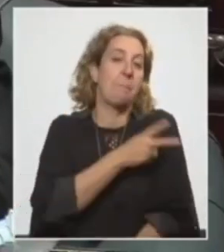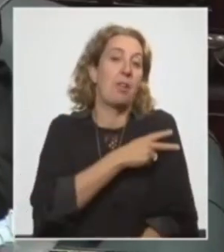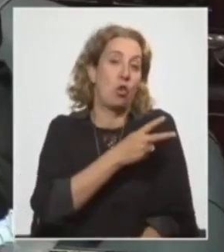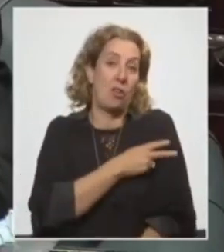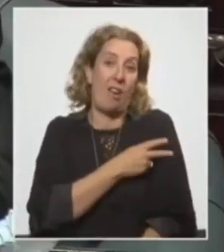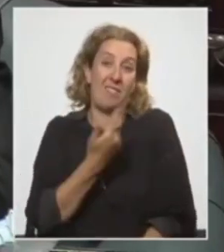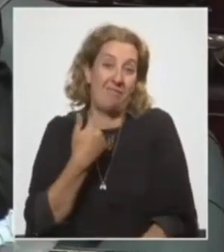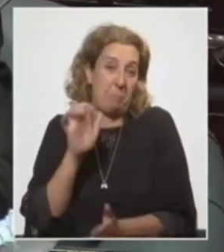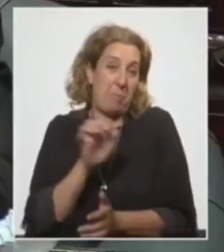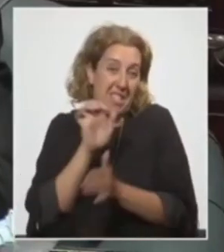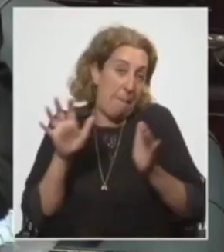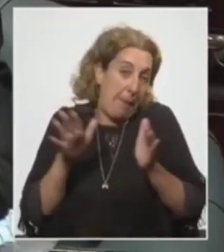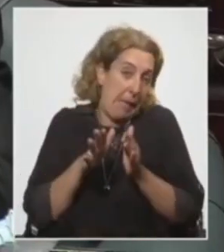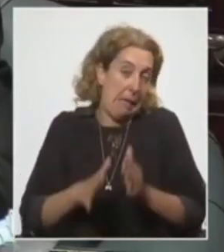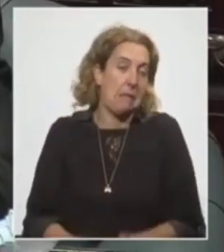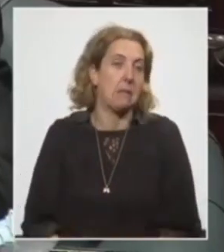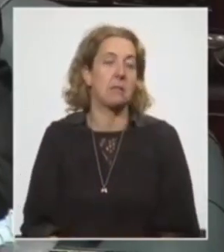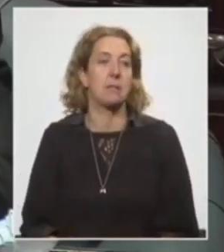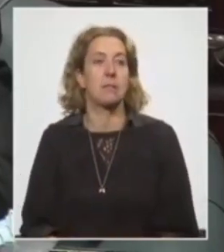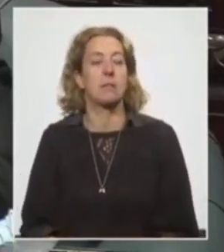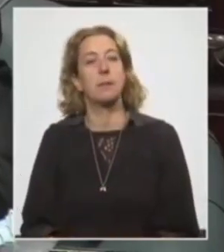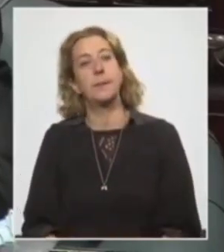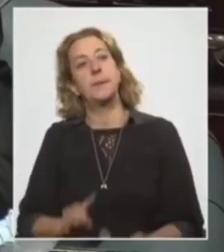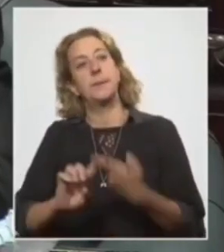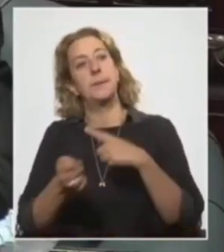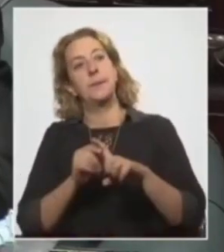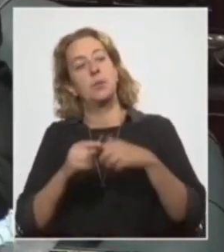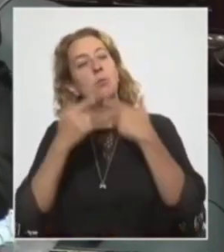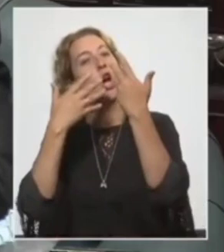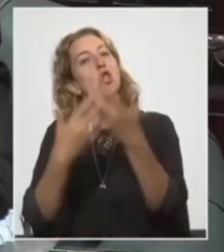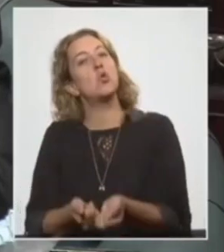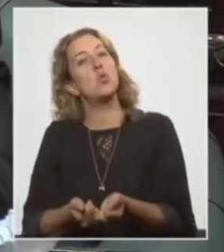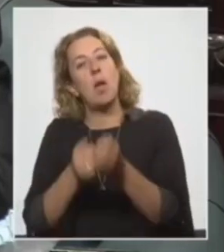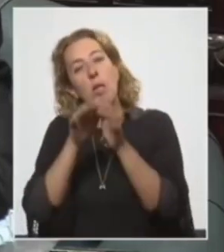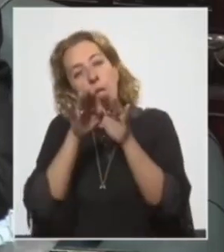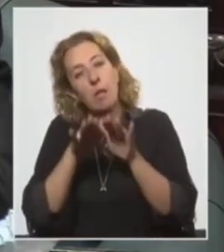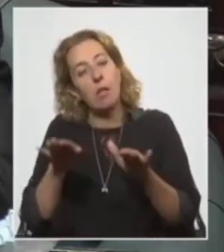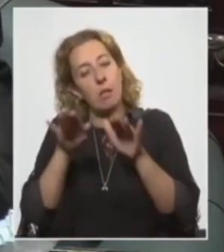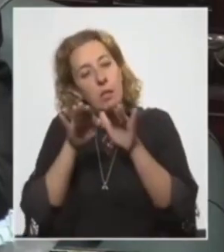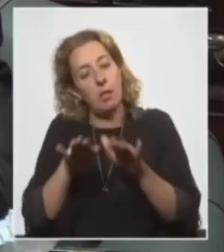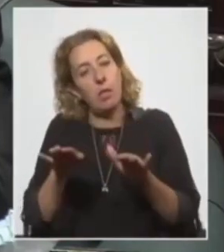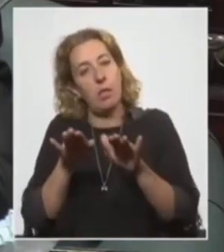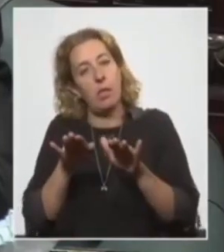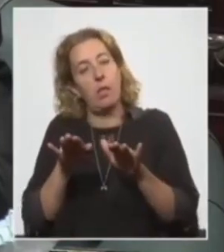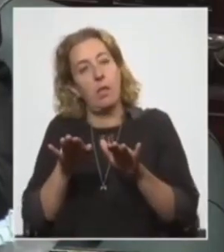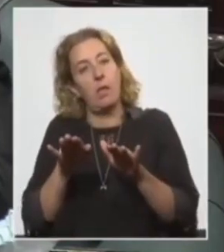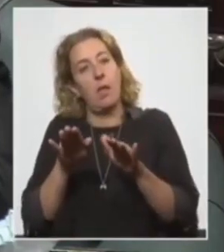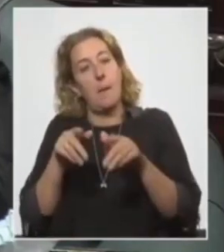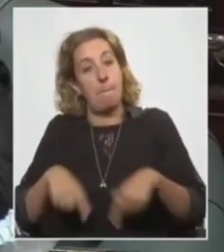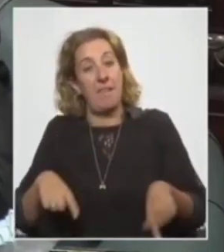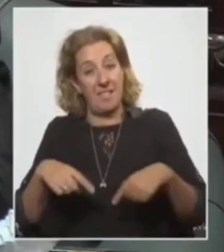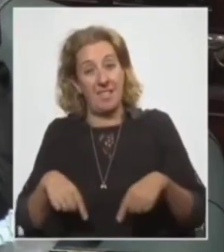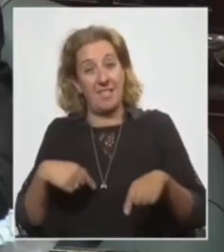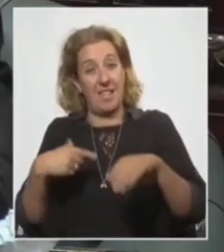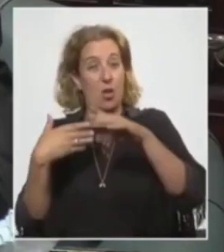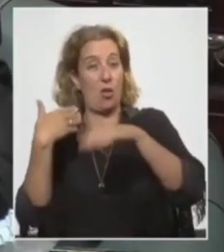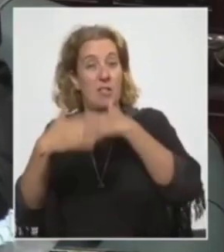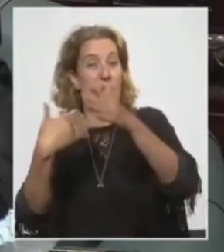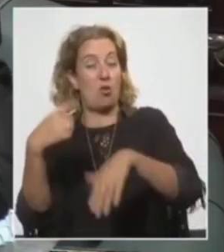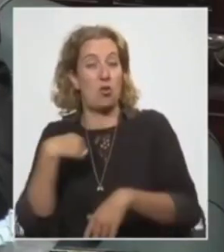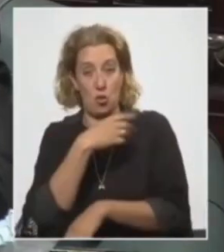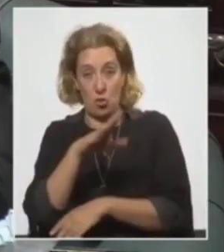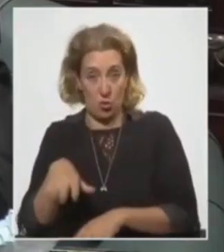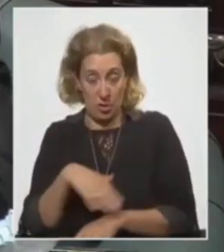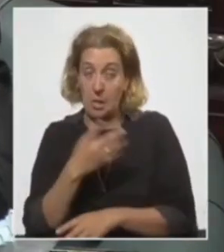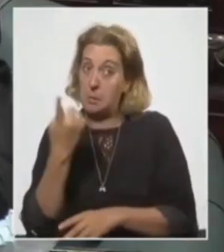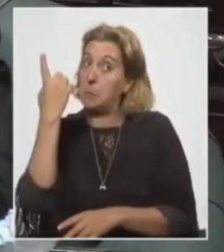pequeñas, que tenían que ver con una ayuda muy tenue en el terreno del Ministerio de Desarrollo Social, pero que